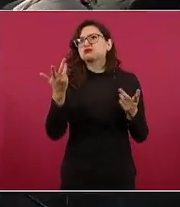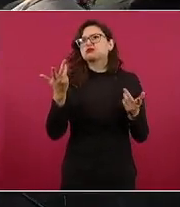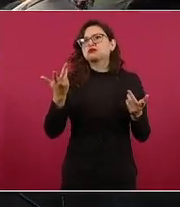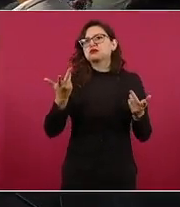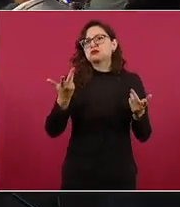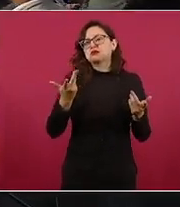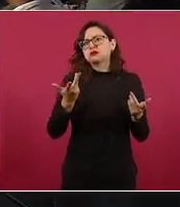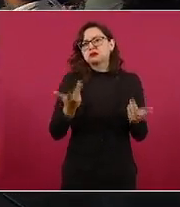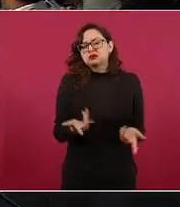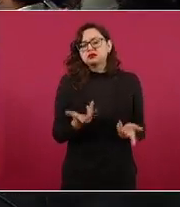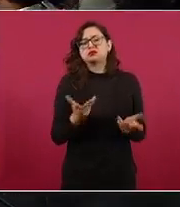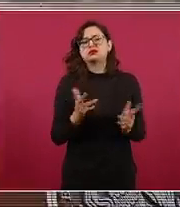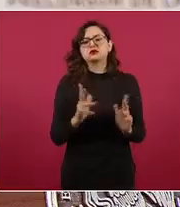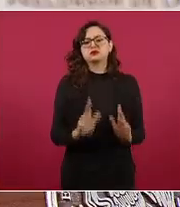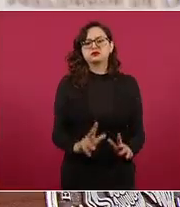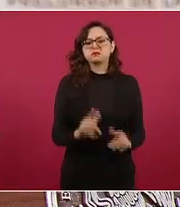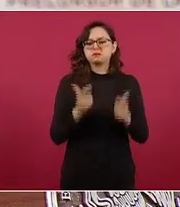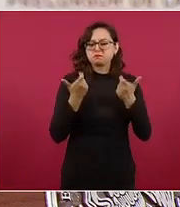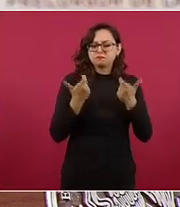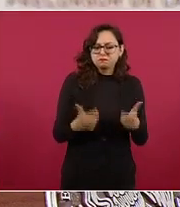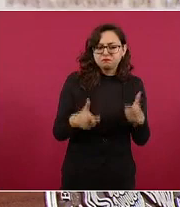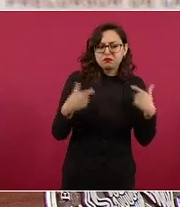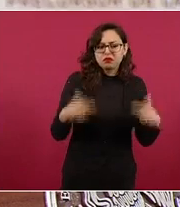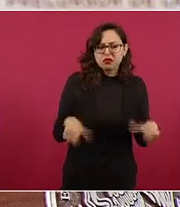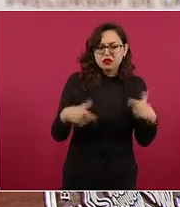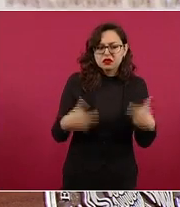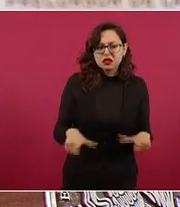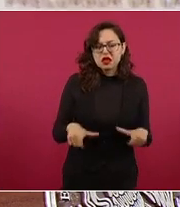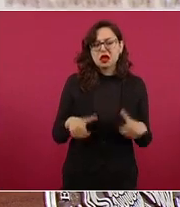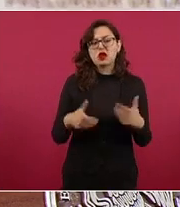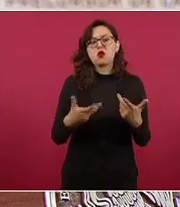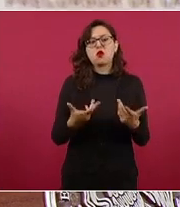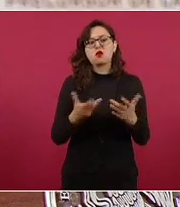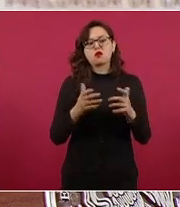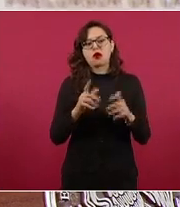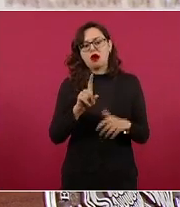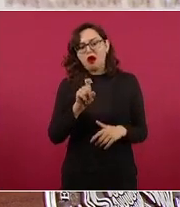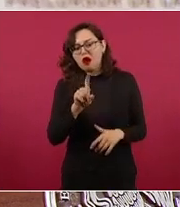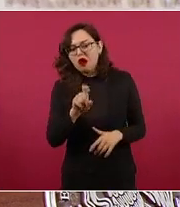de conseguir recursos como el agua,